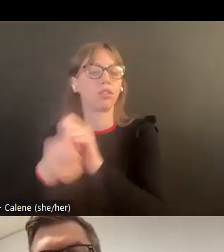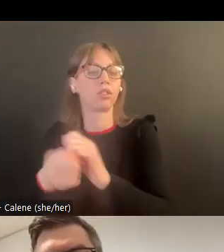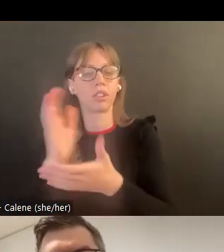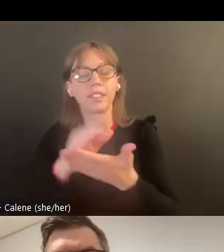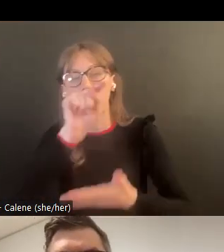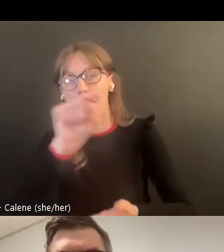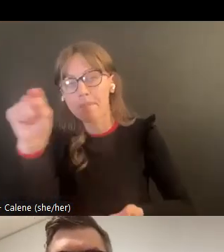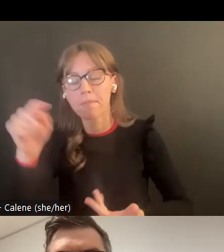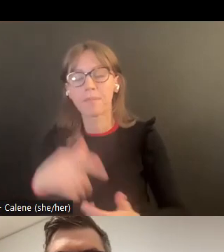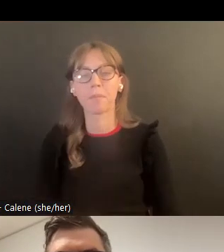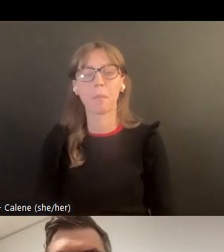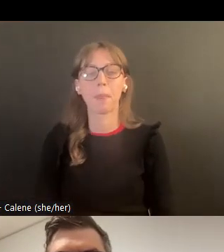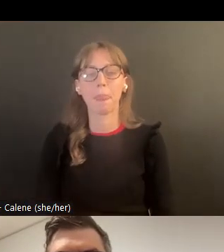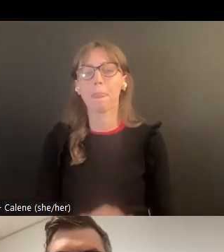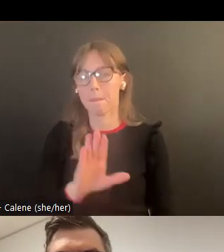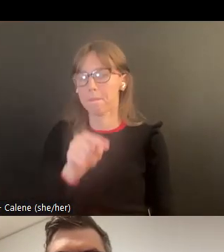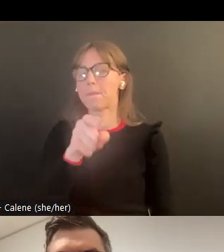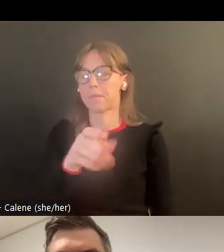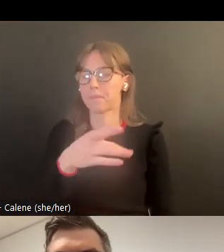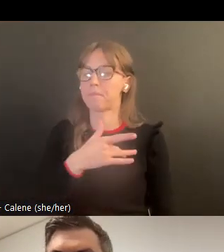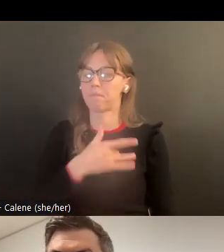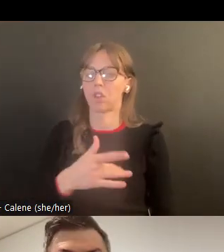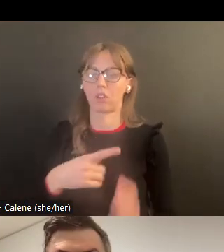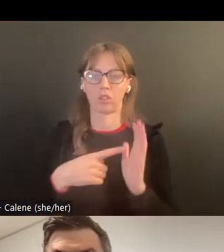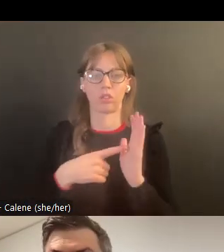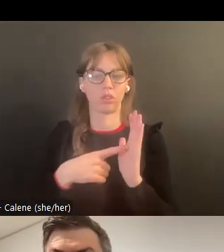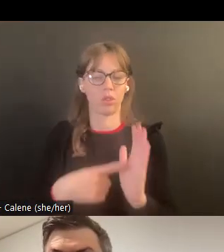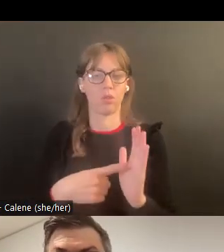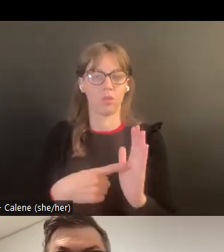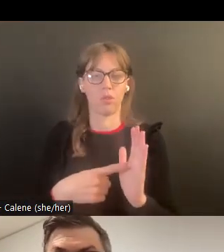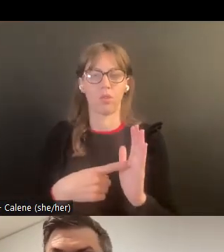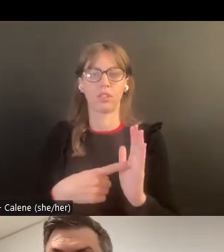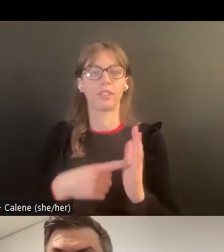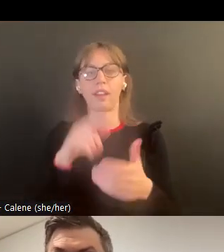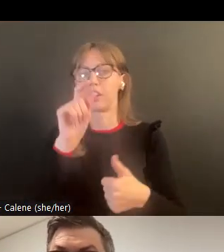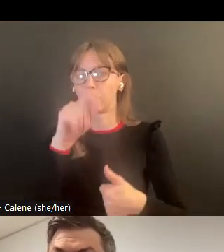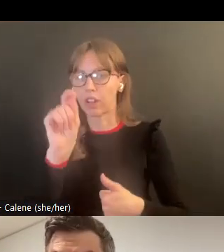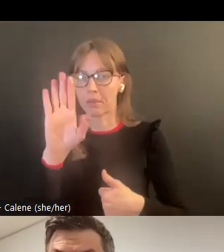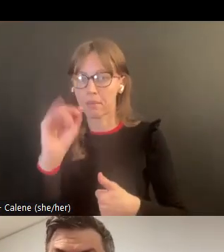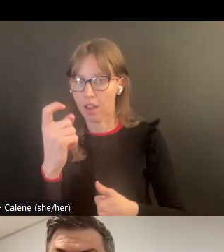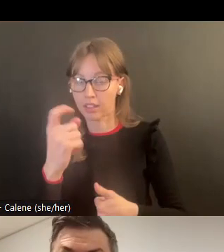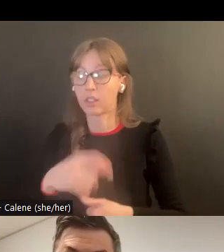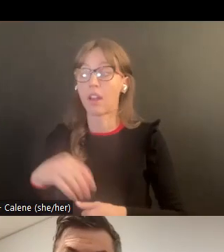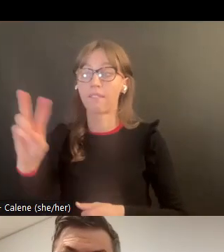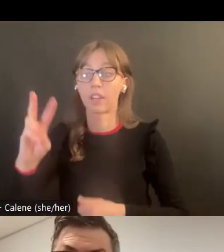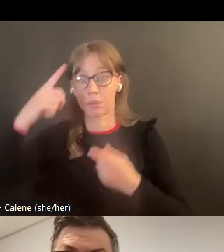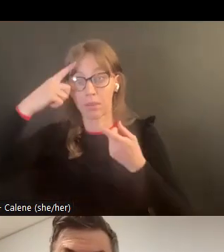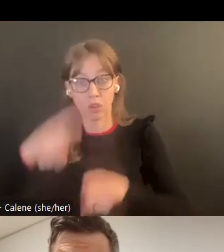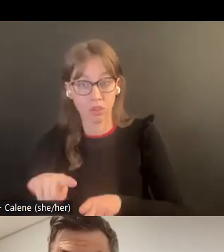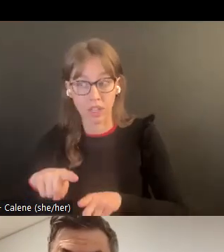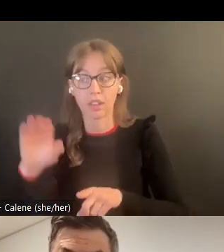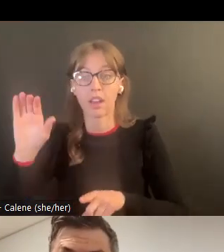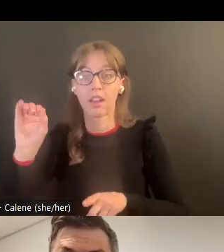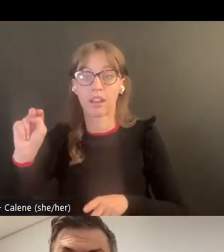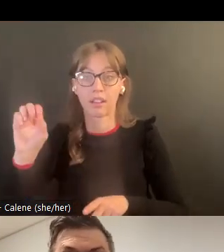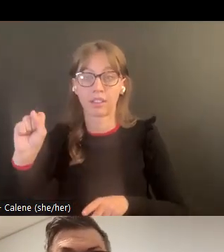Y aquí tenemos casillas que en sí, algunos lugares han cambiado alguna cosa. Es un casillo